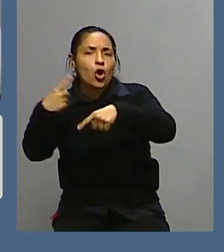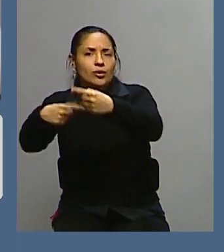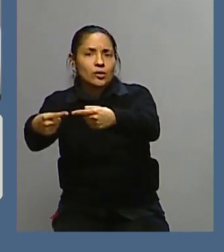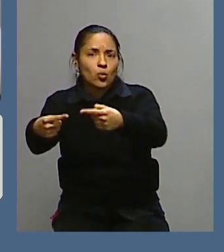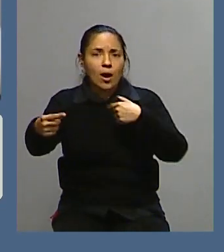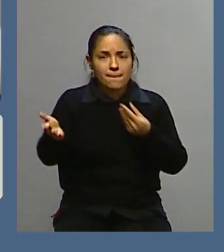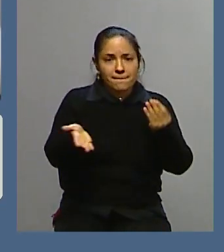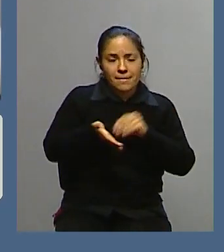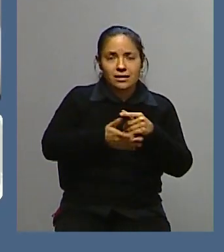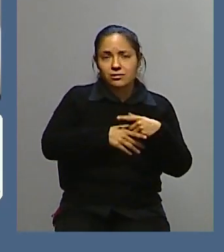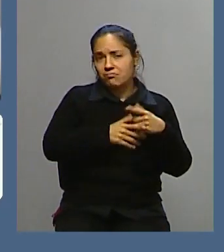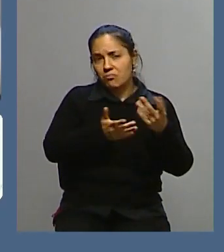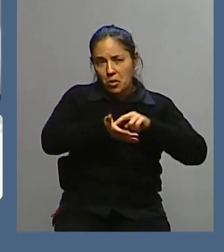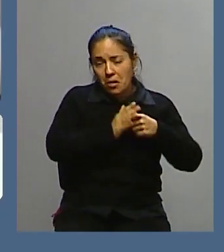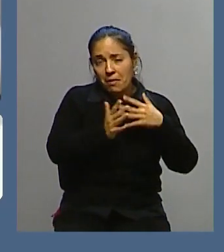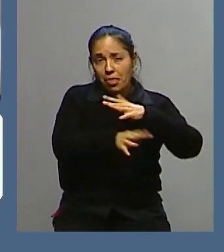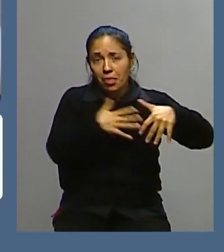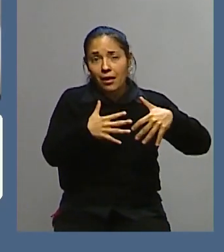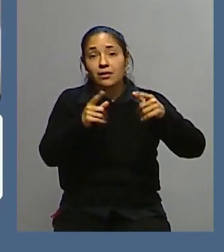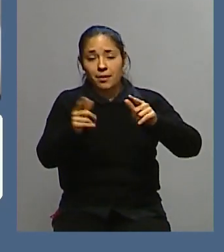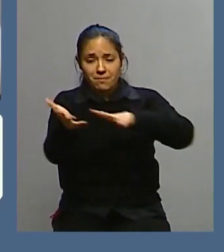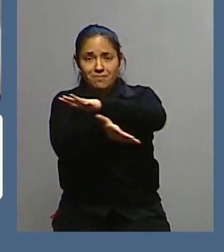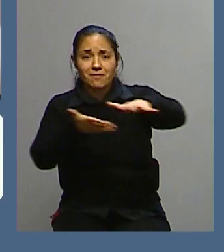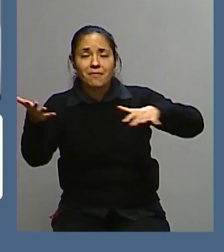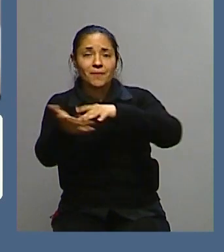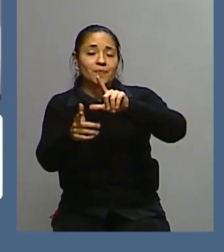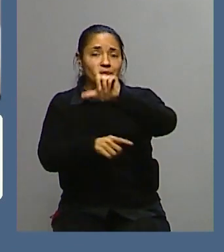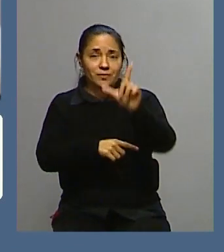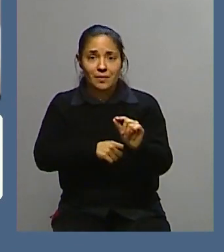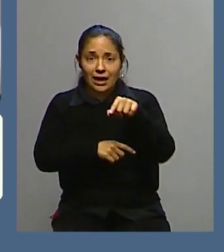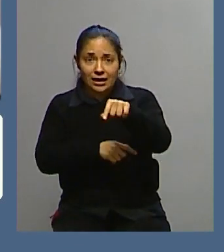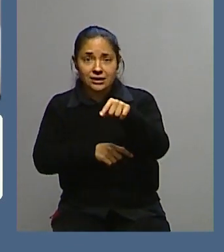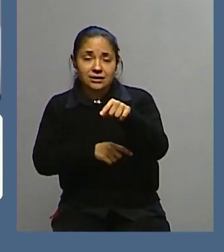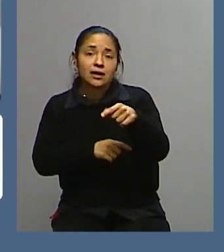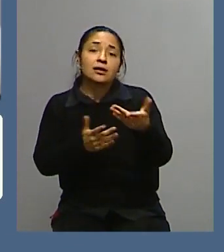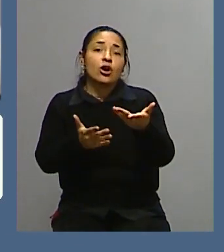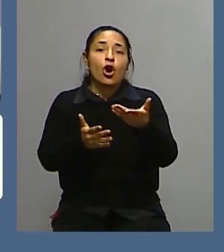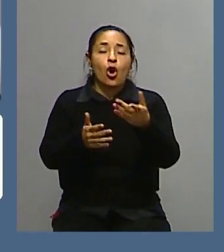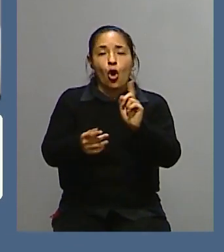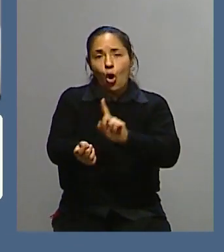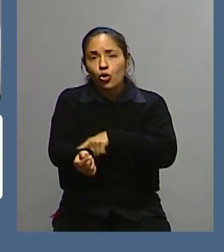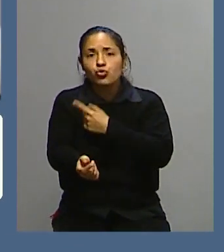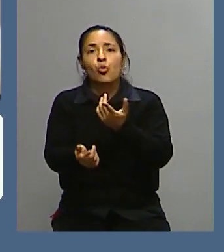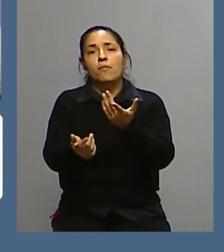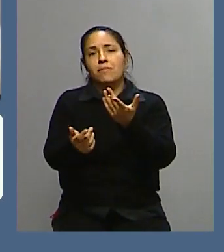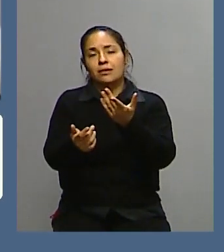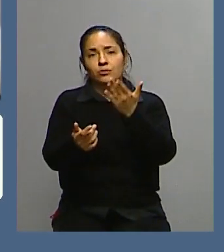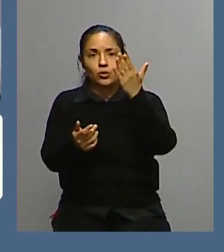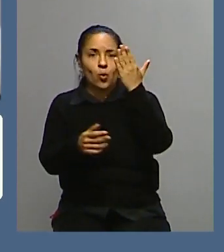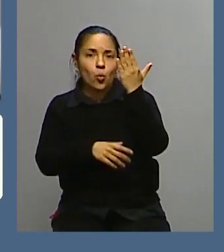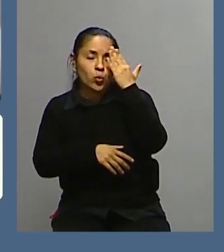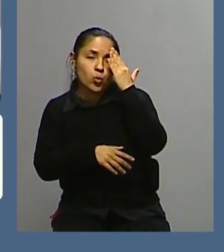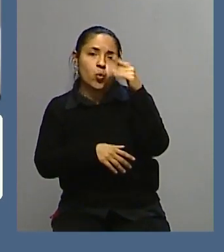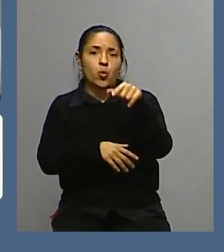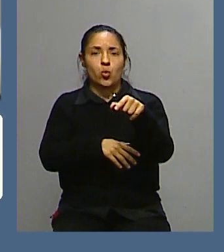republicanas en un país el cual los usos y costumbres marcan la agenda de cómo se vive la política, lo